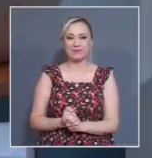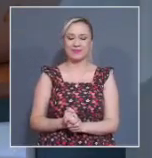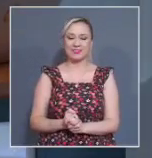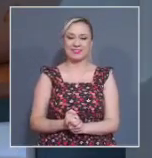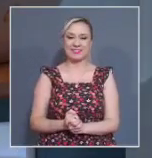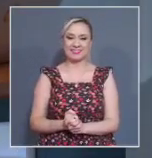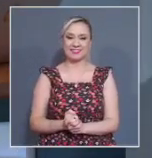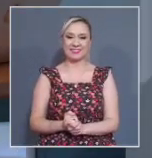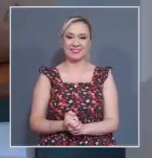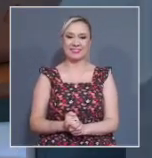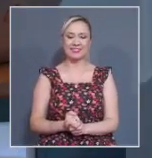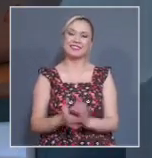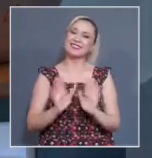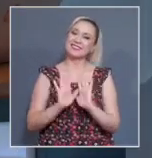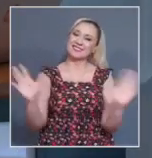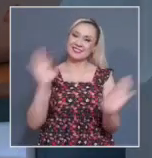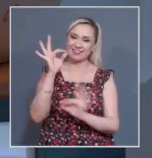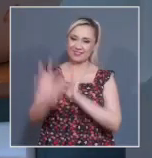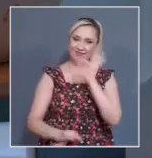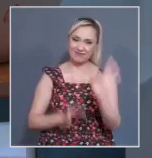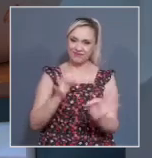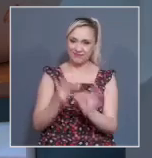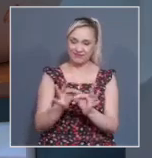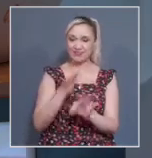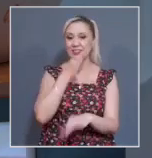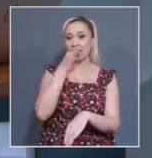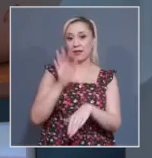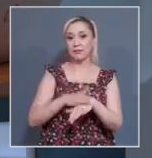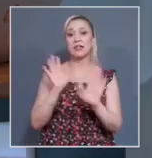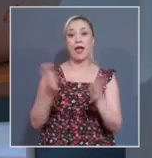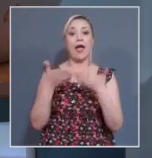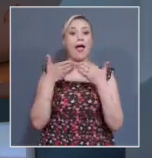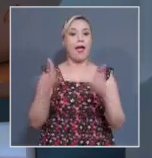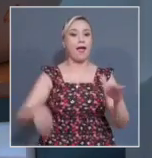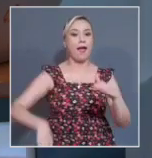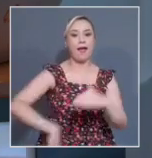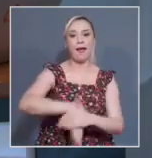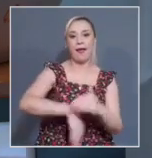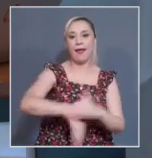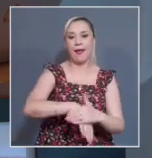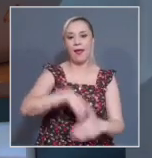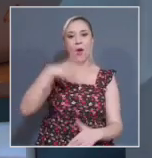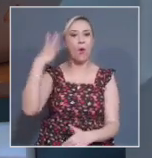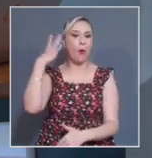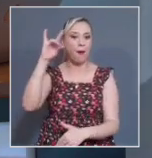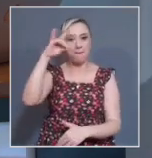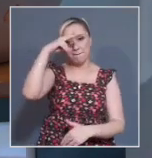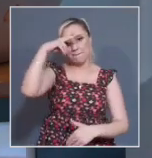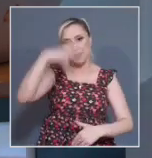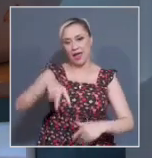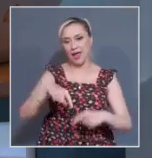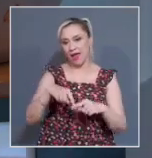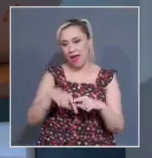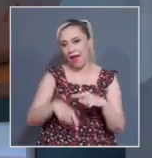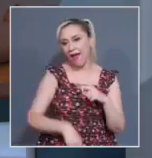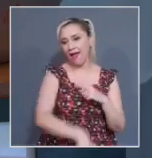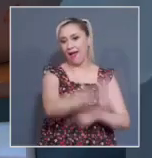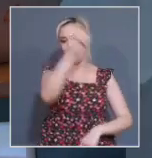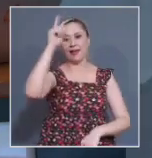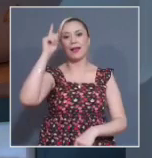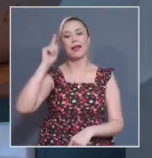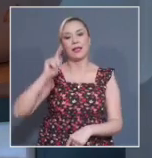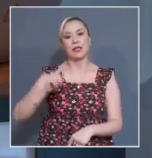Ya nos vamos, pero informarle que ya reabrieron la carretera y la autopista México-Juernavaca. Se está informando esta noche que estaba bloqueada por comuneros